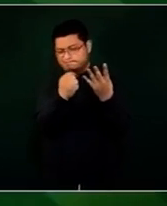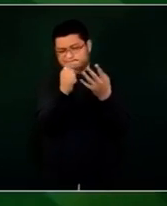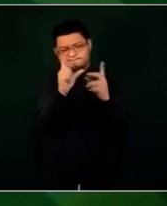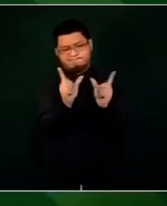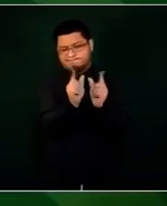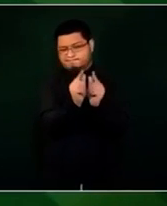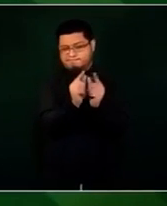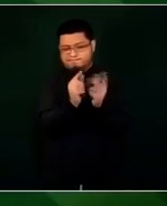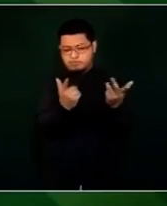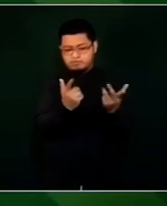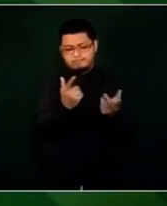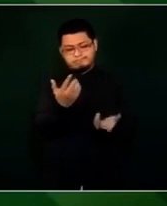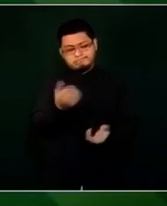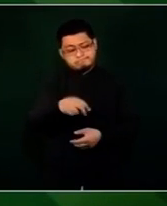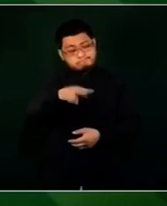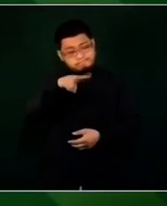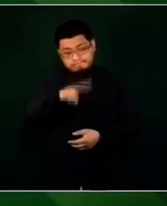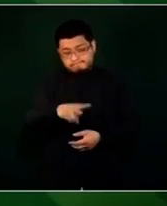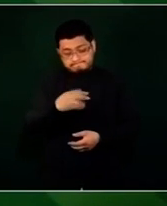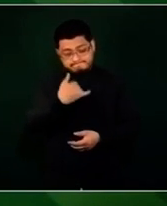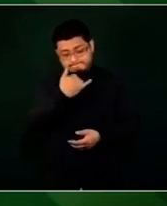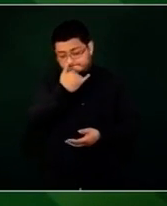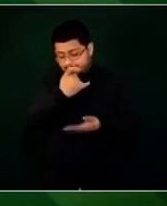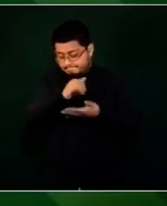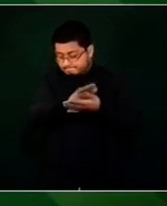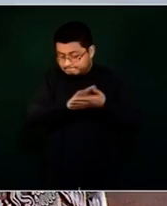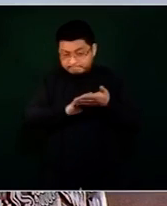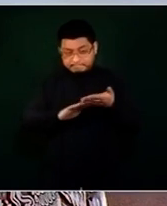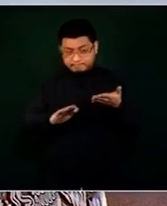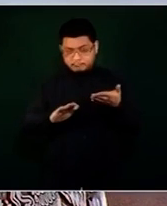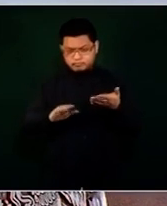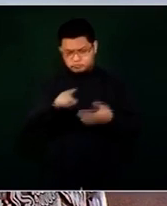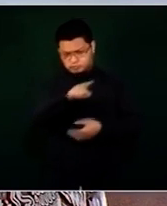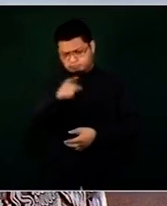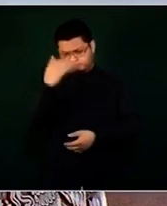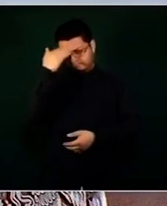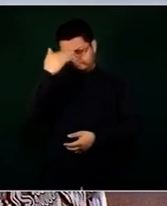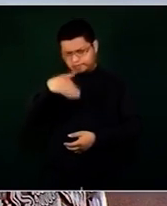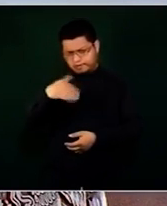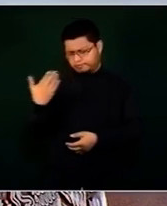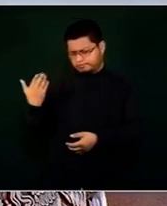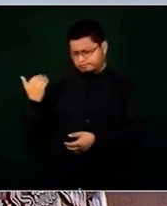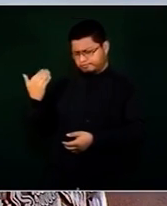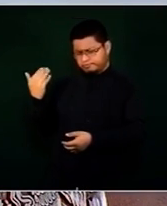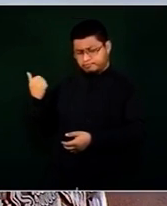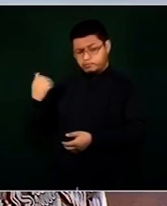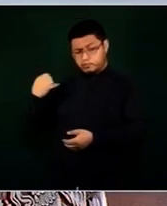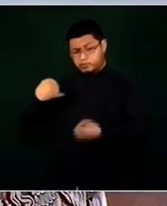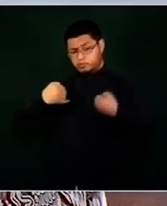cómo sucedió con un joven que fue